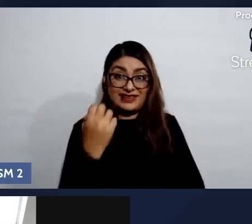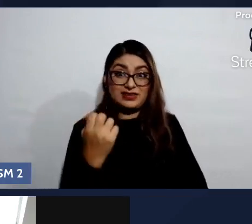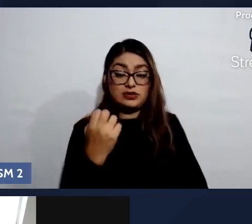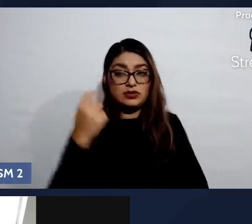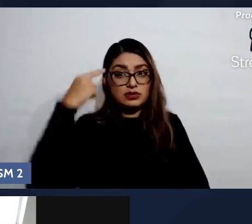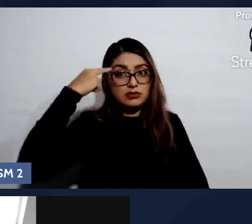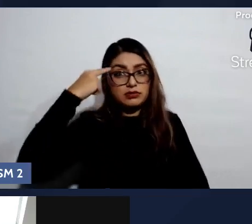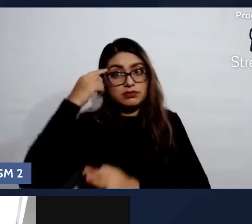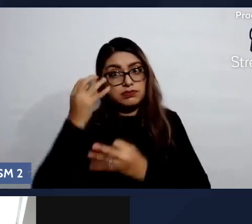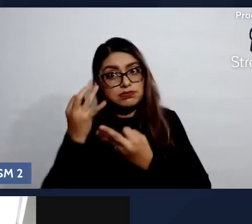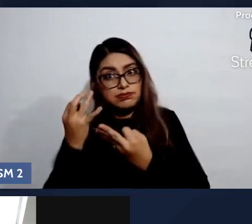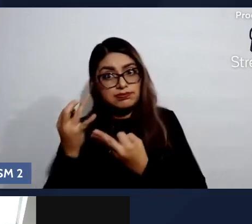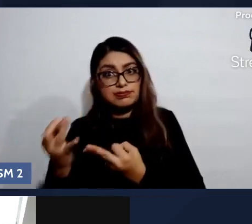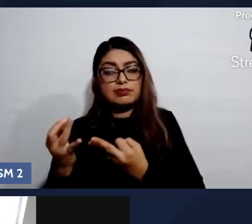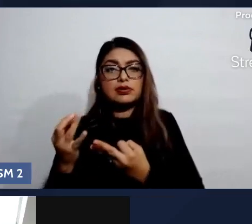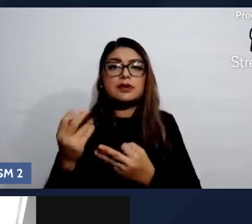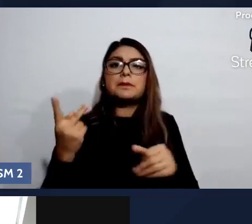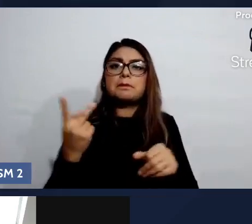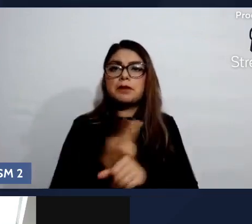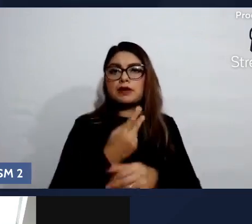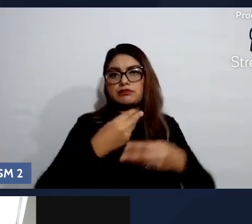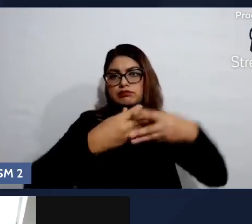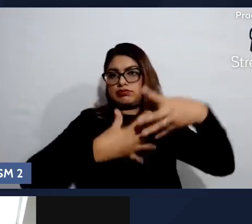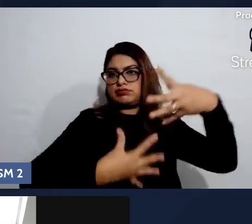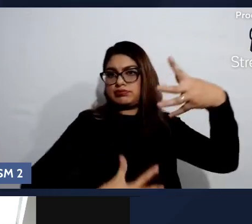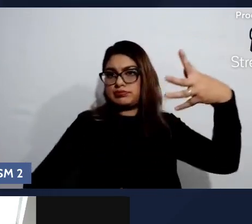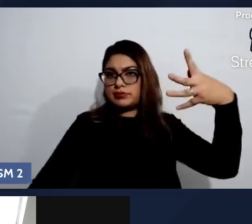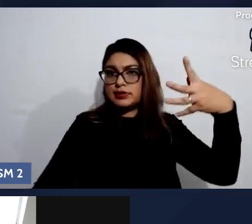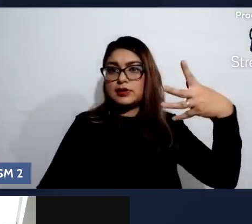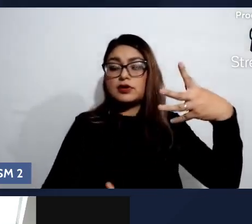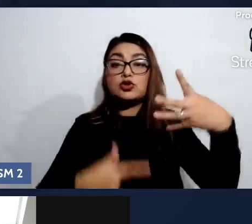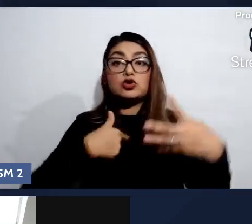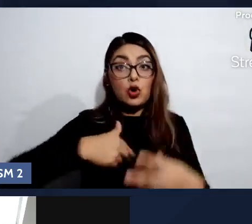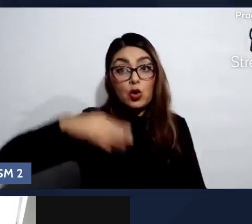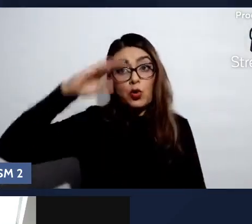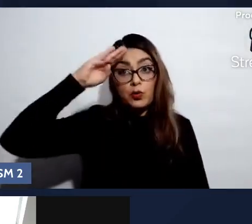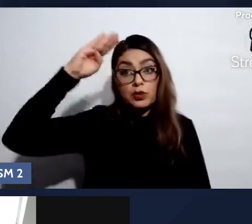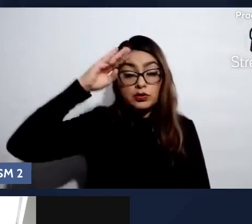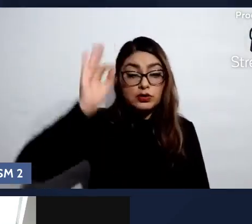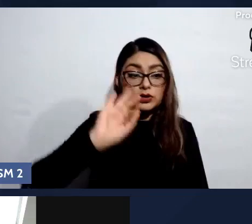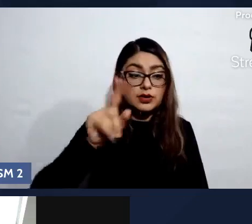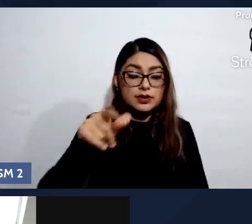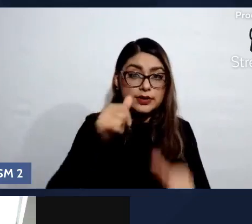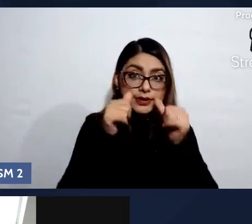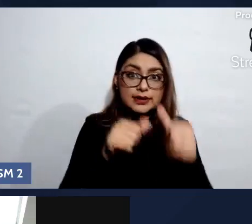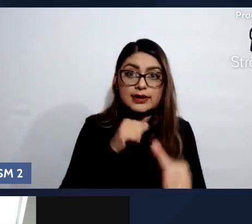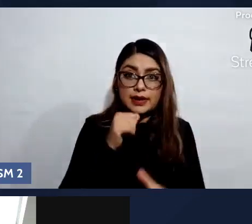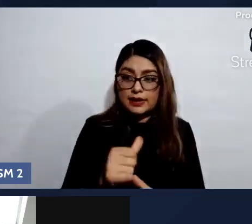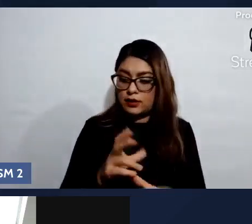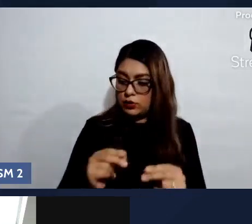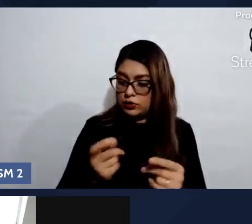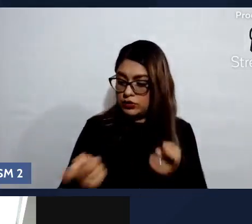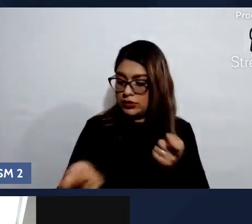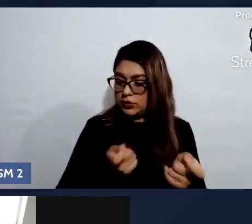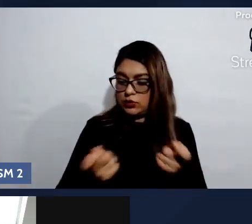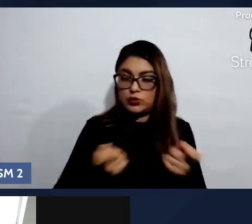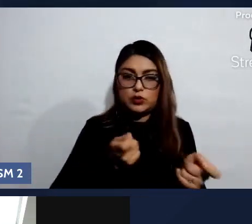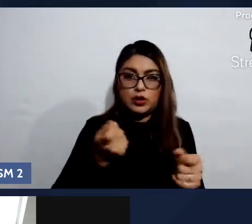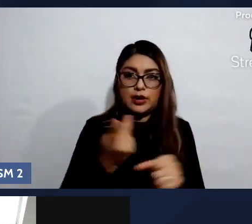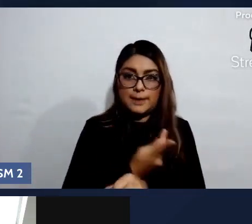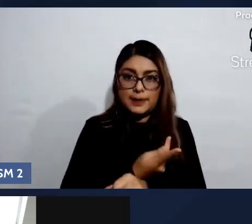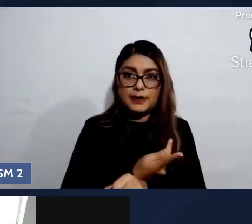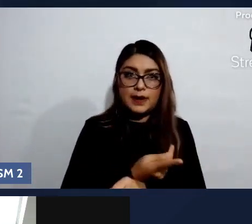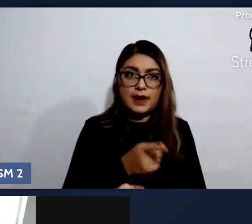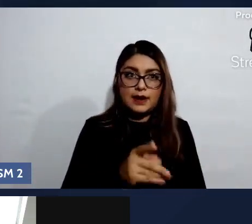que creo yo que al final, si no se controlan, nos puede llevar